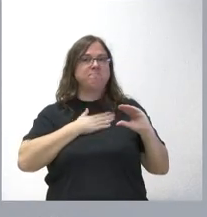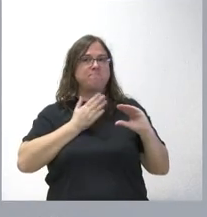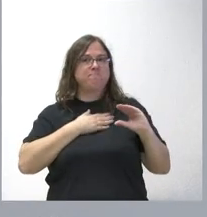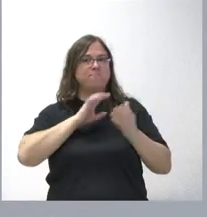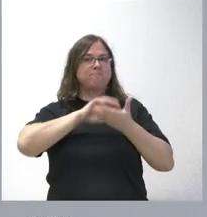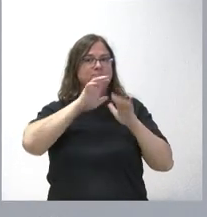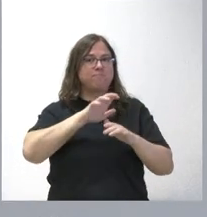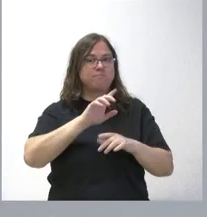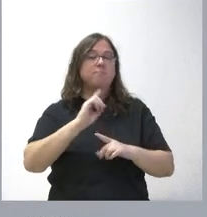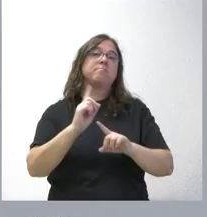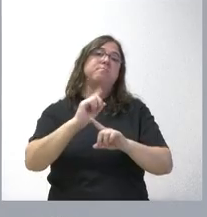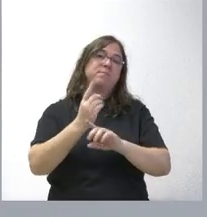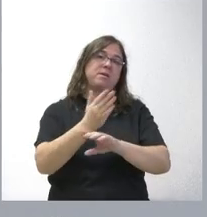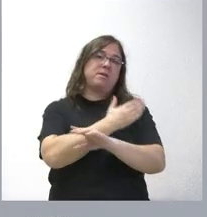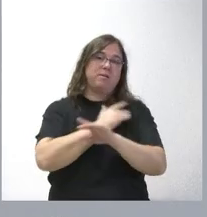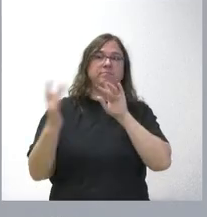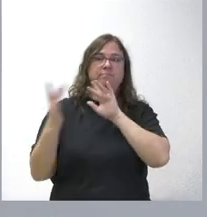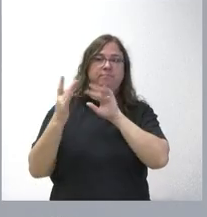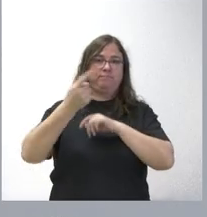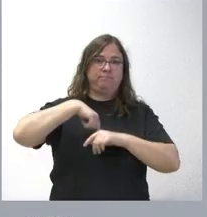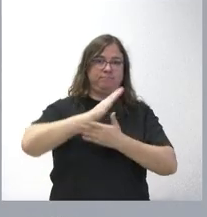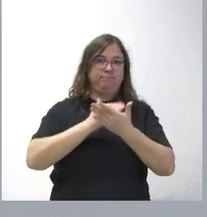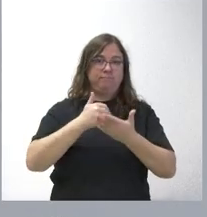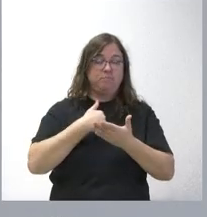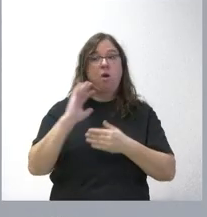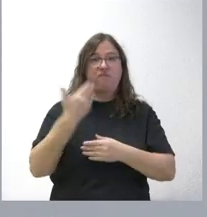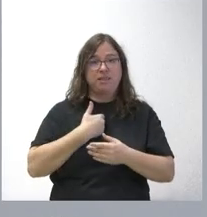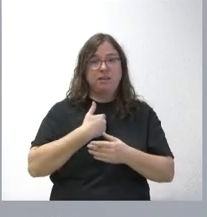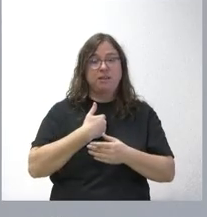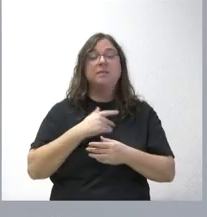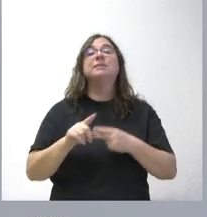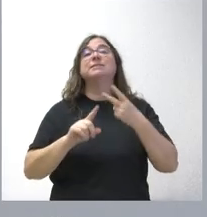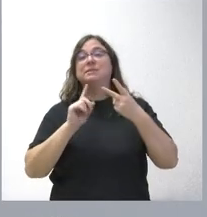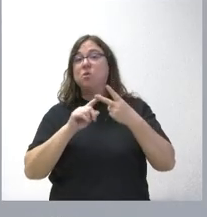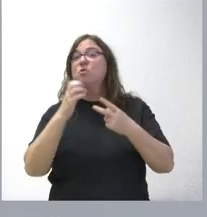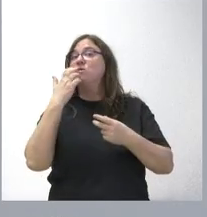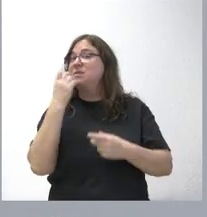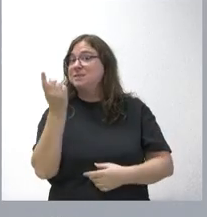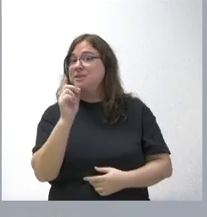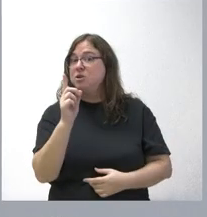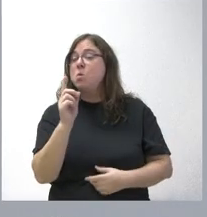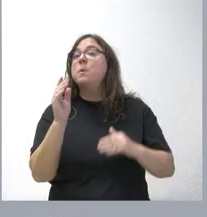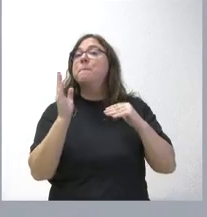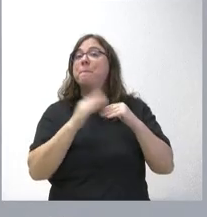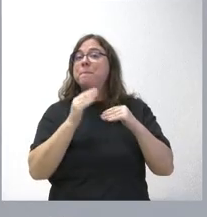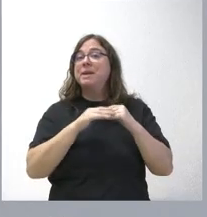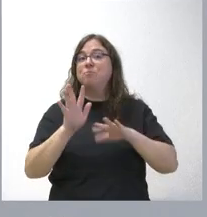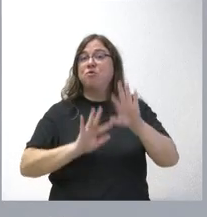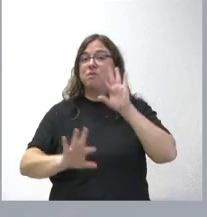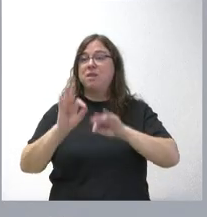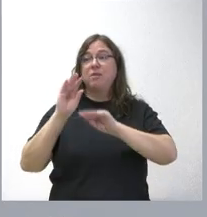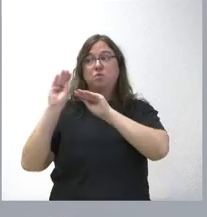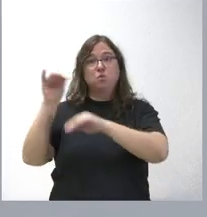se cuente con estas Administraciones que se ven afectadas y, en segundo lugar, que si no es así, al menos quien toma la decisión